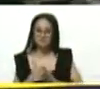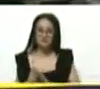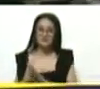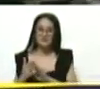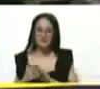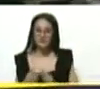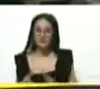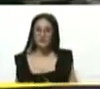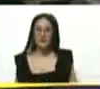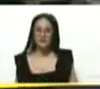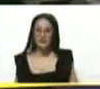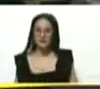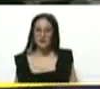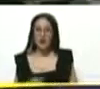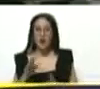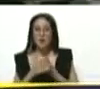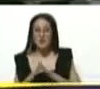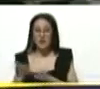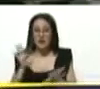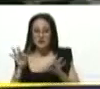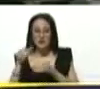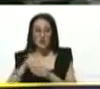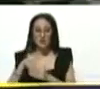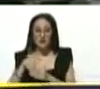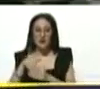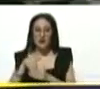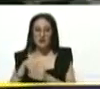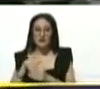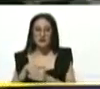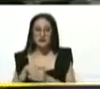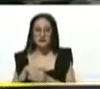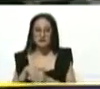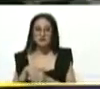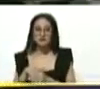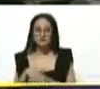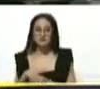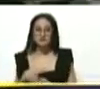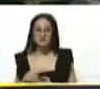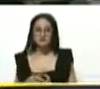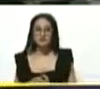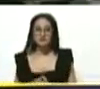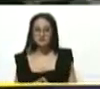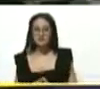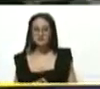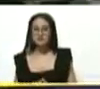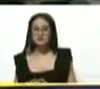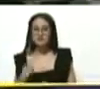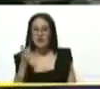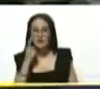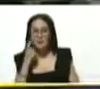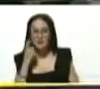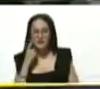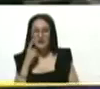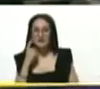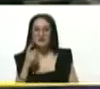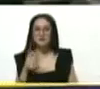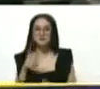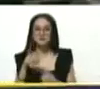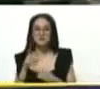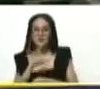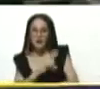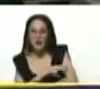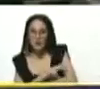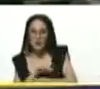están, bueno, votando, eligiendo a sus jefes de calle, etcétera, pero están pendientes del ambulatorio,